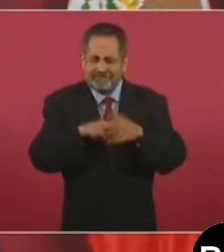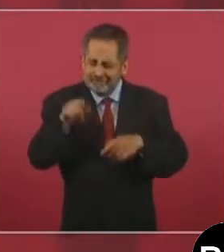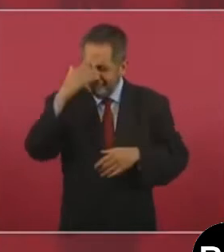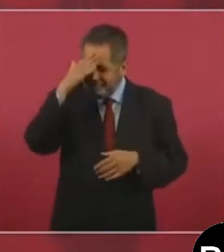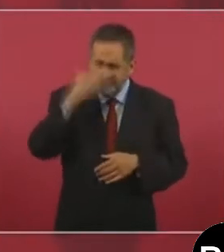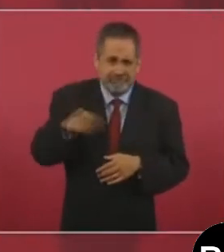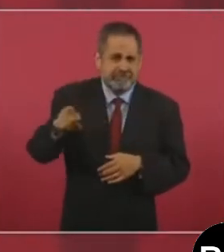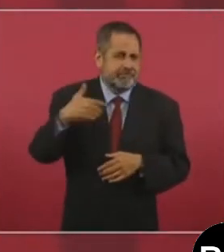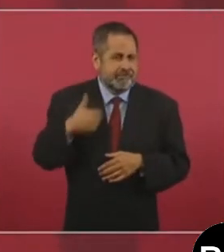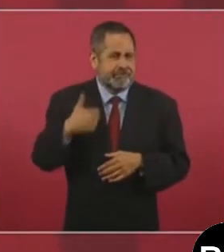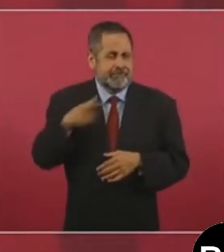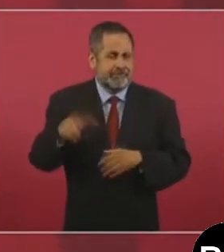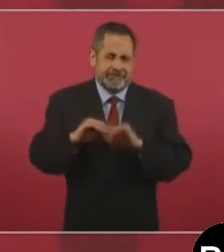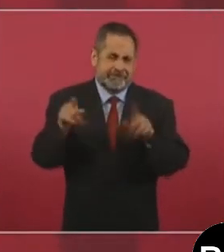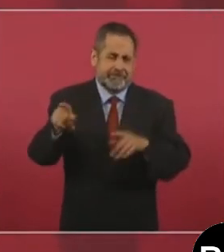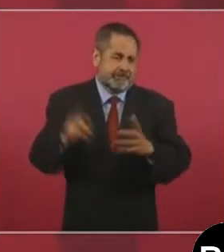cada vez más consciente.